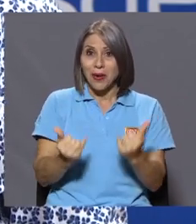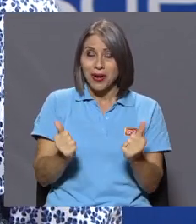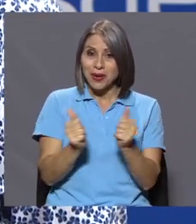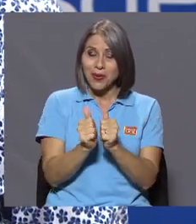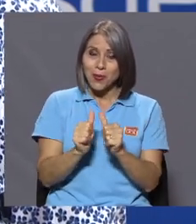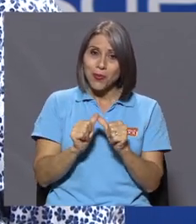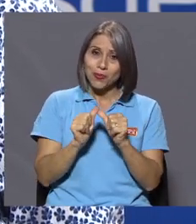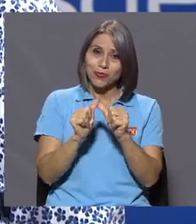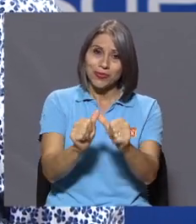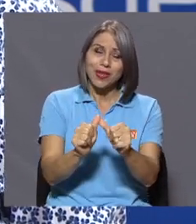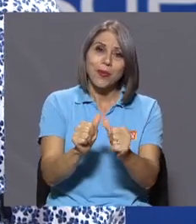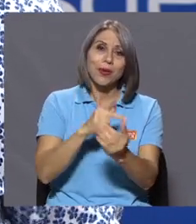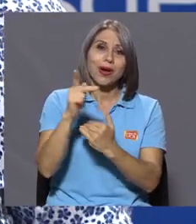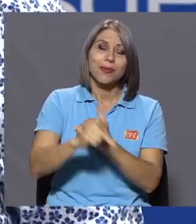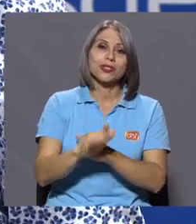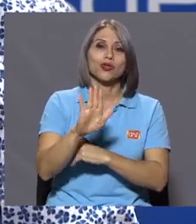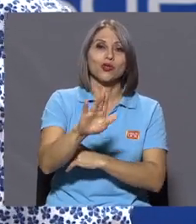dejo en la compañía de la programación de su canal, UCR. ¡Gracias! ¡Gracias!